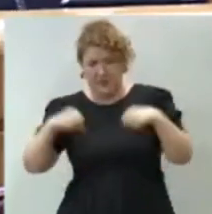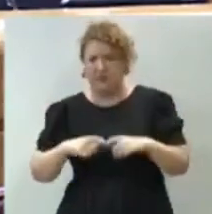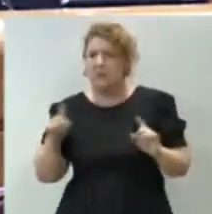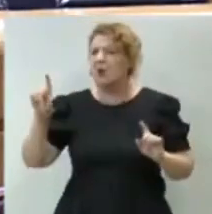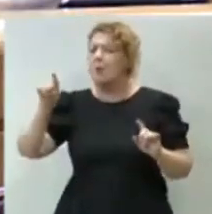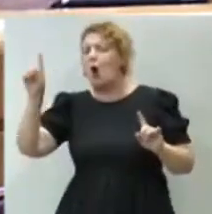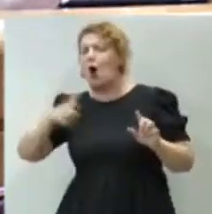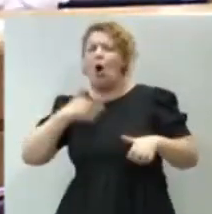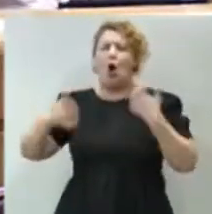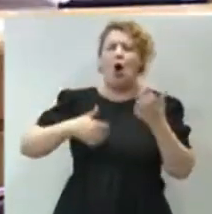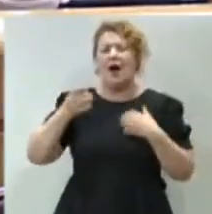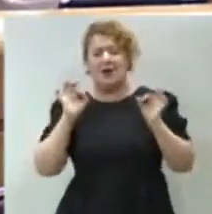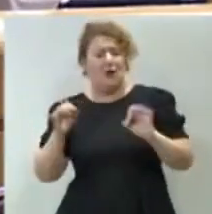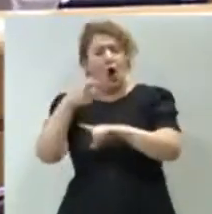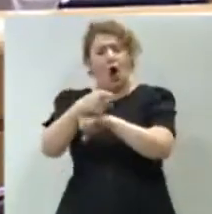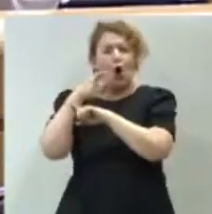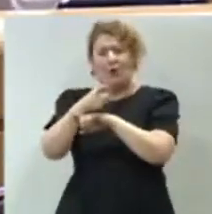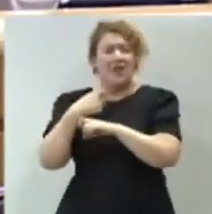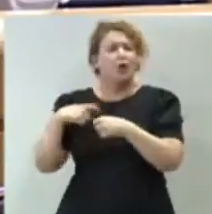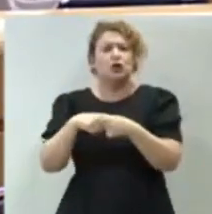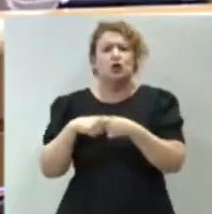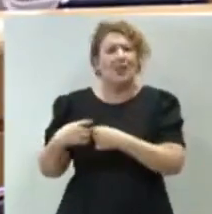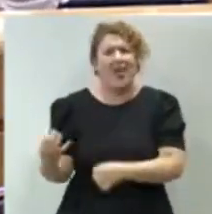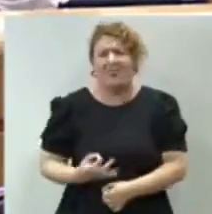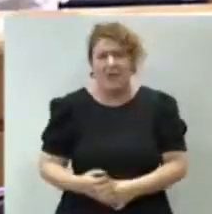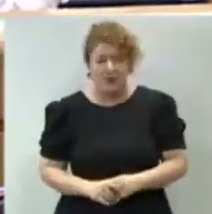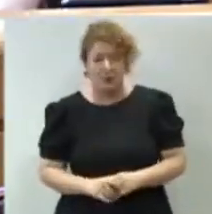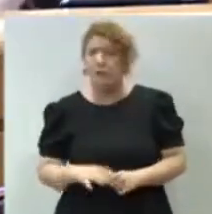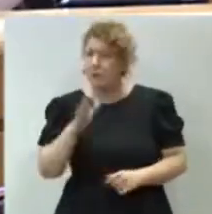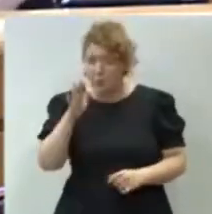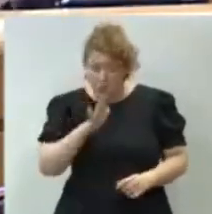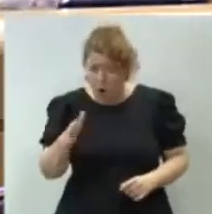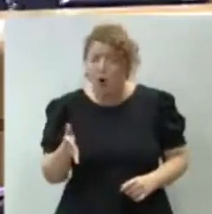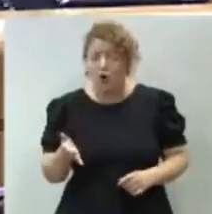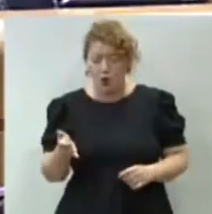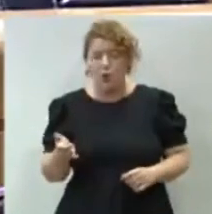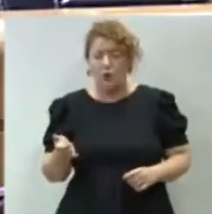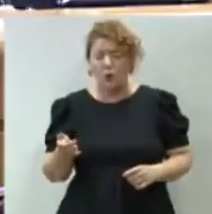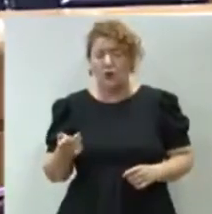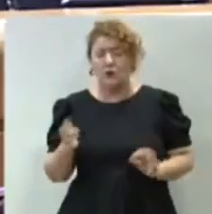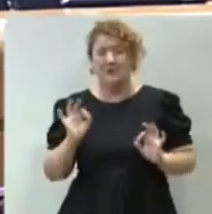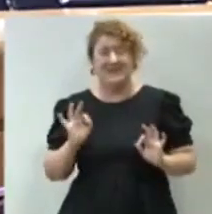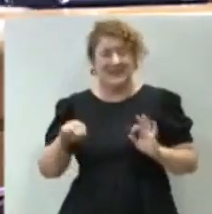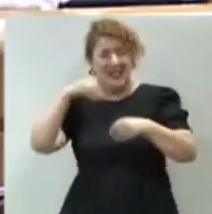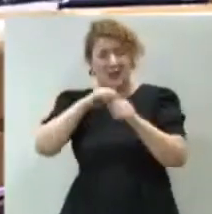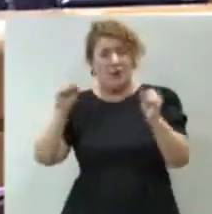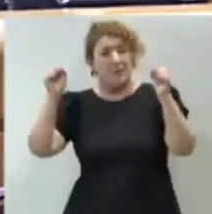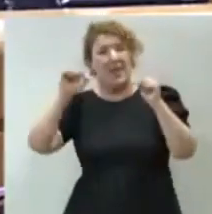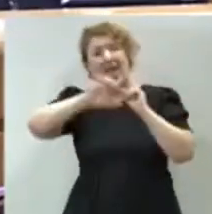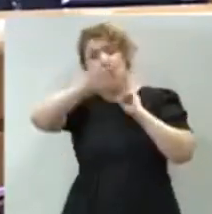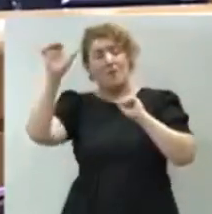las vestiduras por ese carácter obligatorio de la solidaridad, porque eso es justamente lo que también está en el espíritu del Pacto